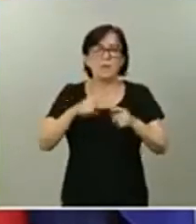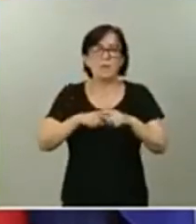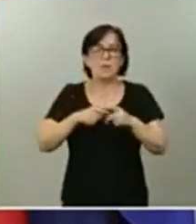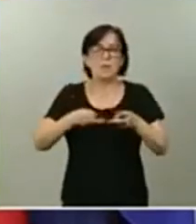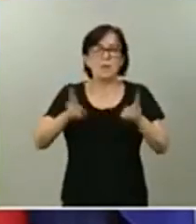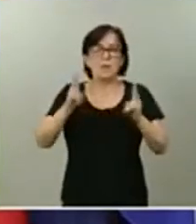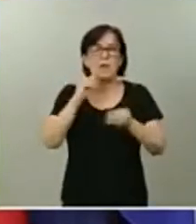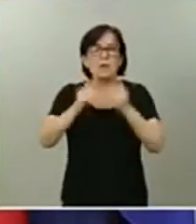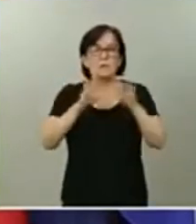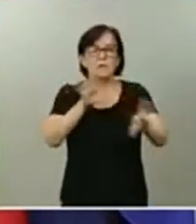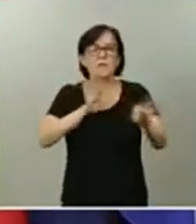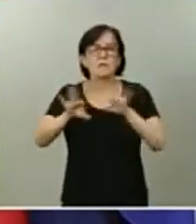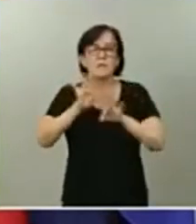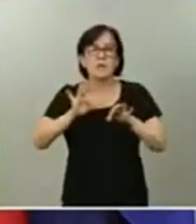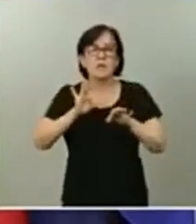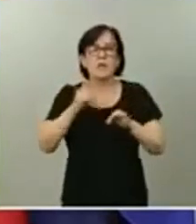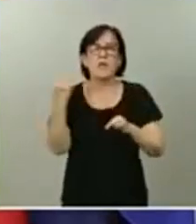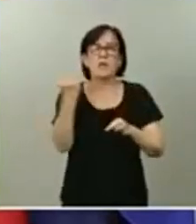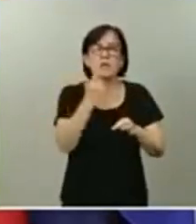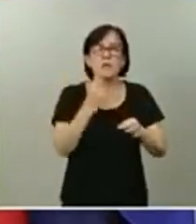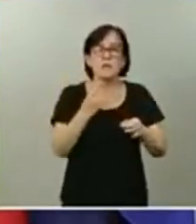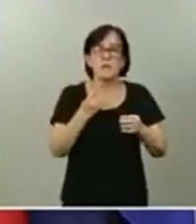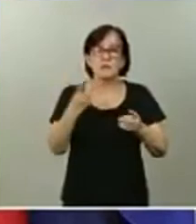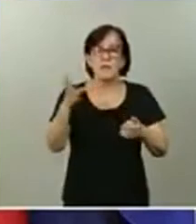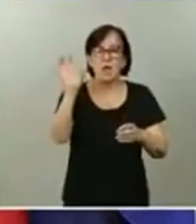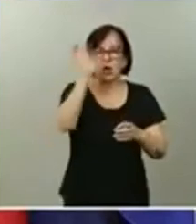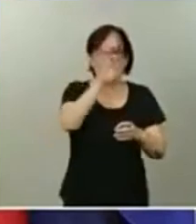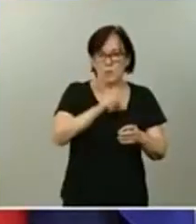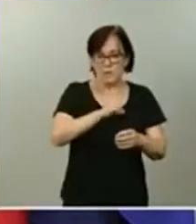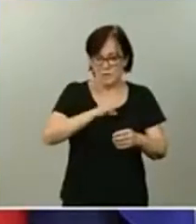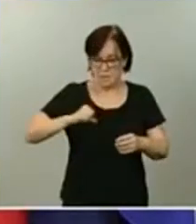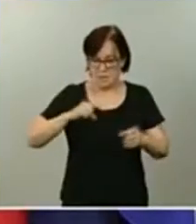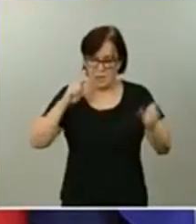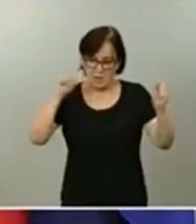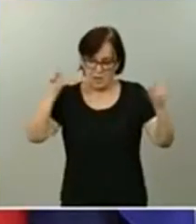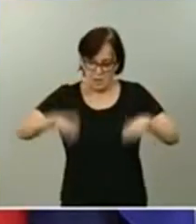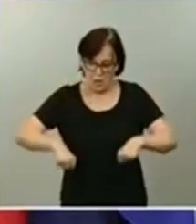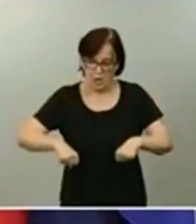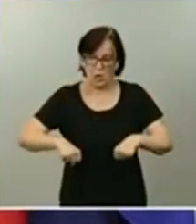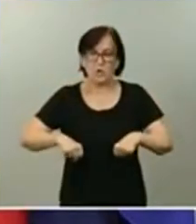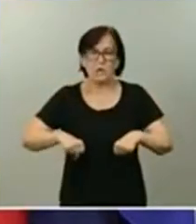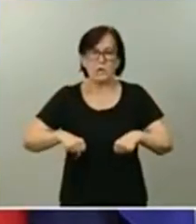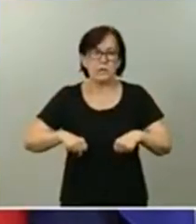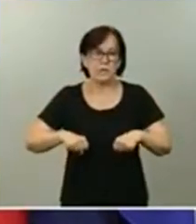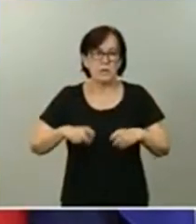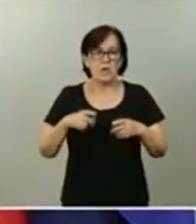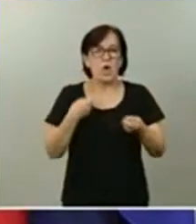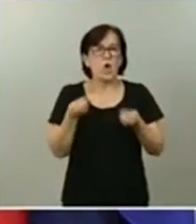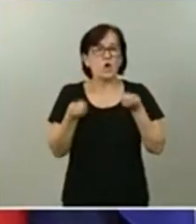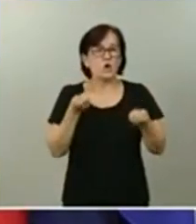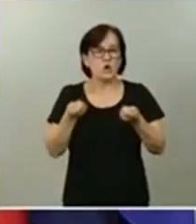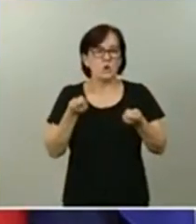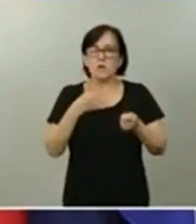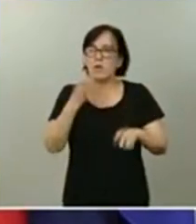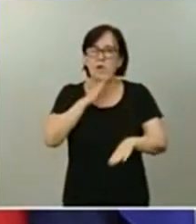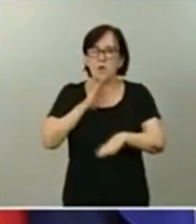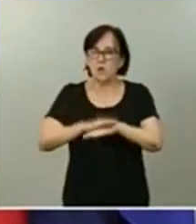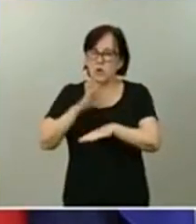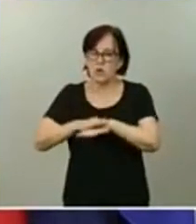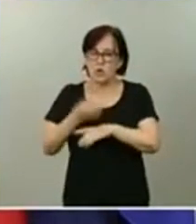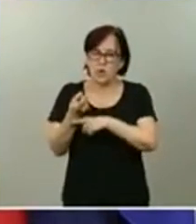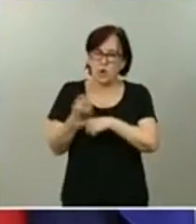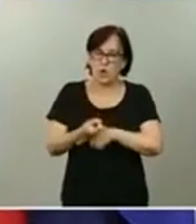se hacen en varias comunidades autónomas. Y una vez acordado esta actuación coordinada, es de obligado cumplimiento por aquellos territorios